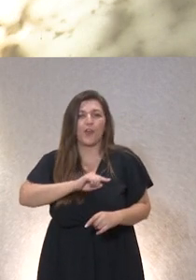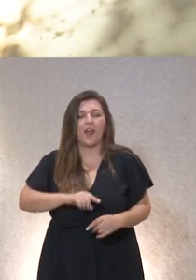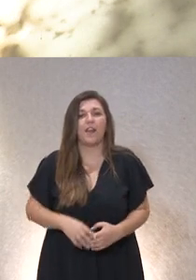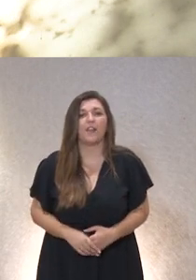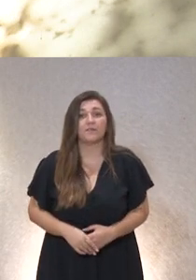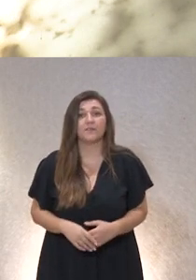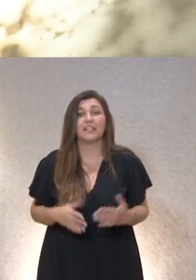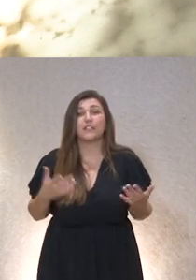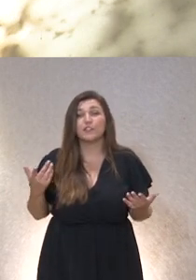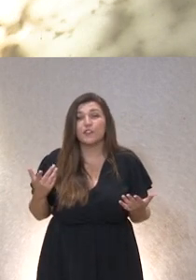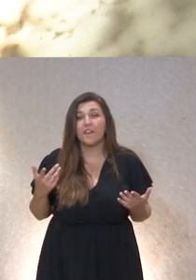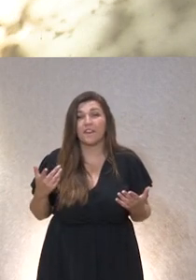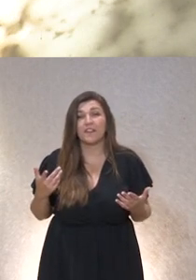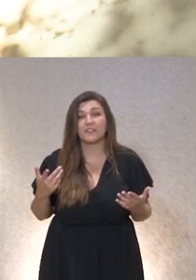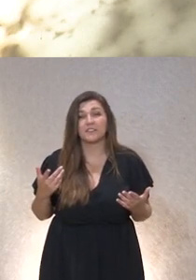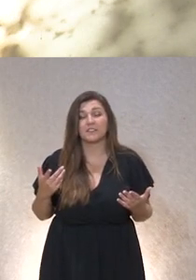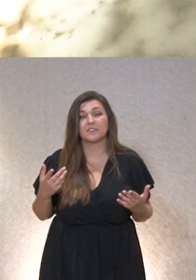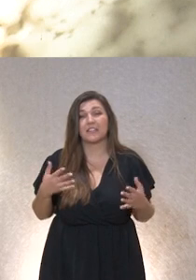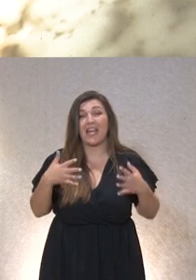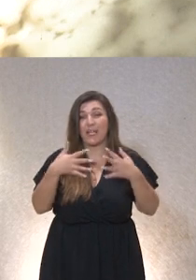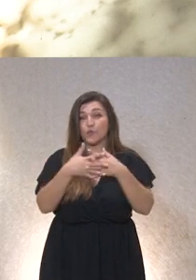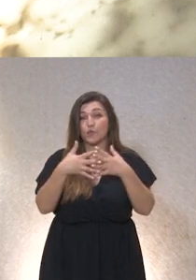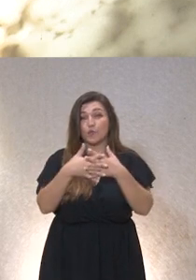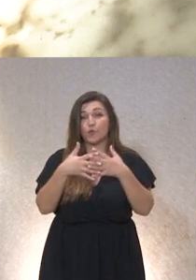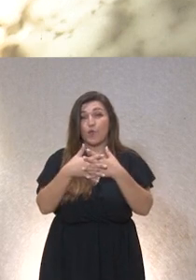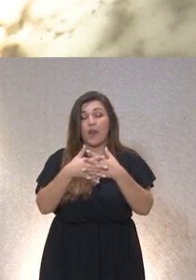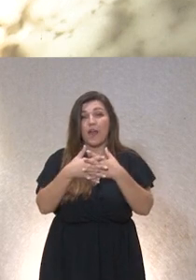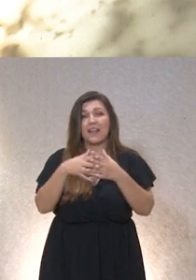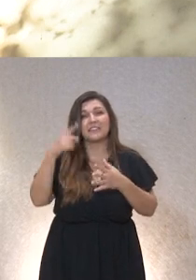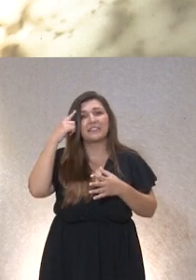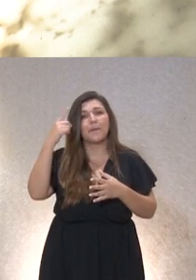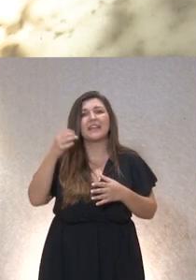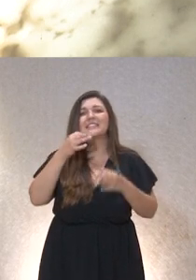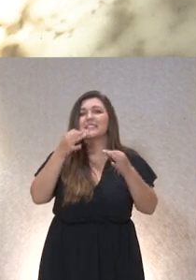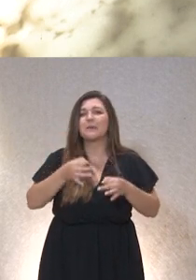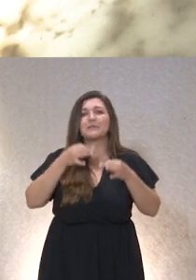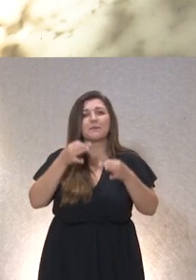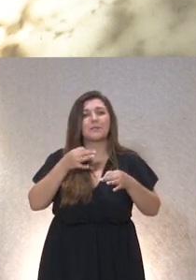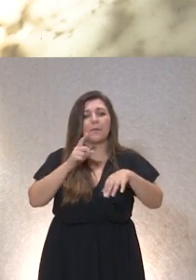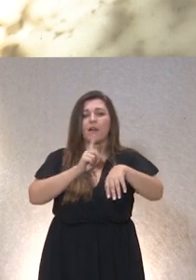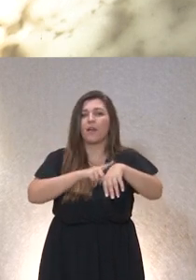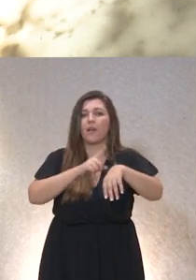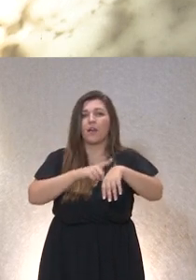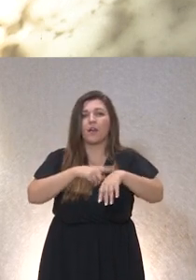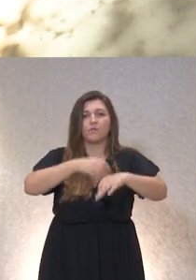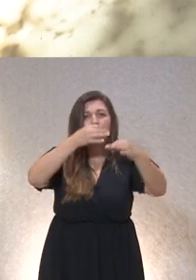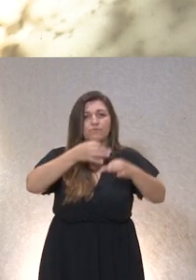analizar que la base metodológica es el cumplir siempre con lo previsto y esto no debemos confundirlo con